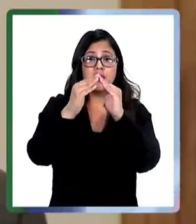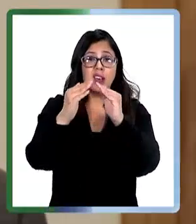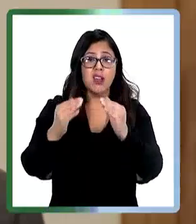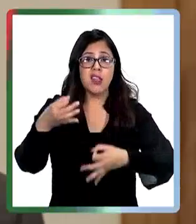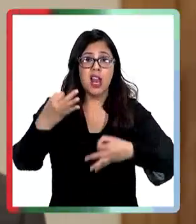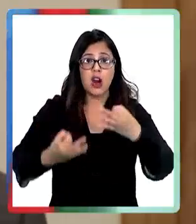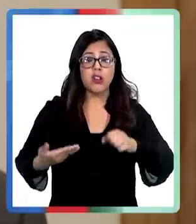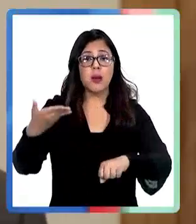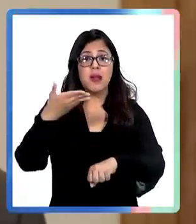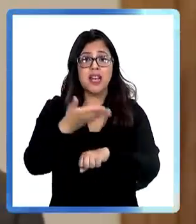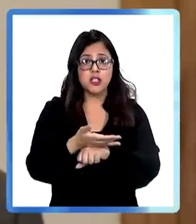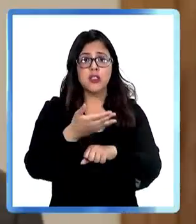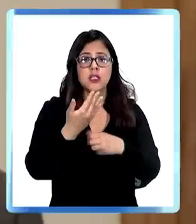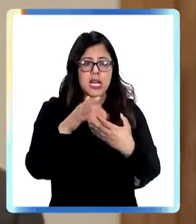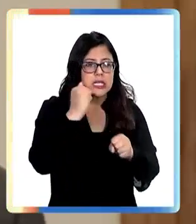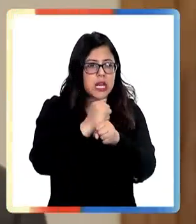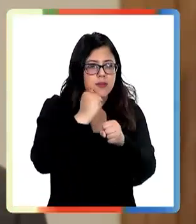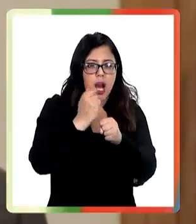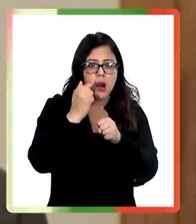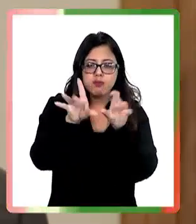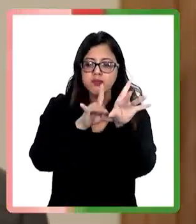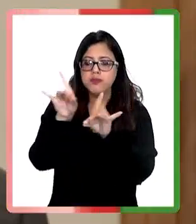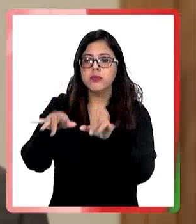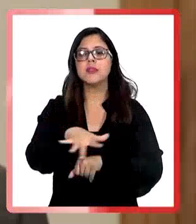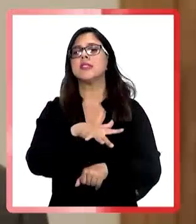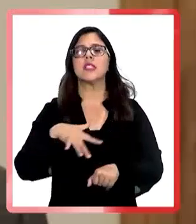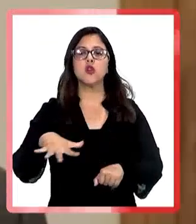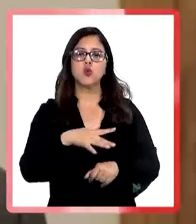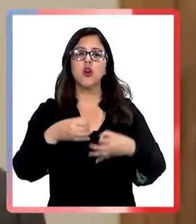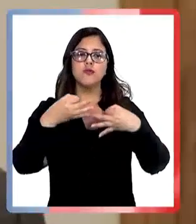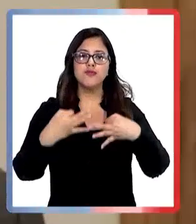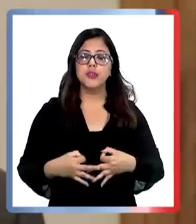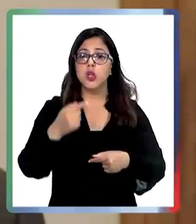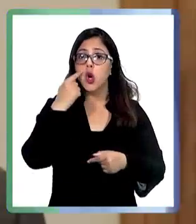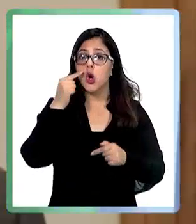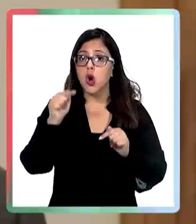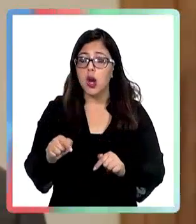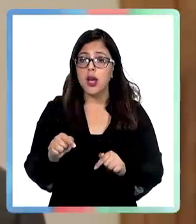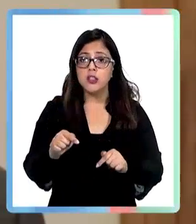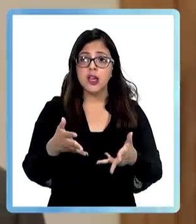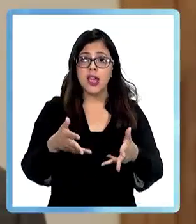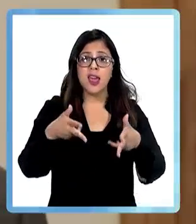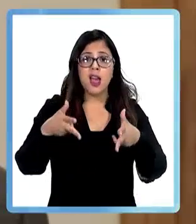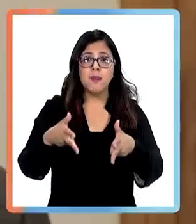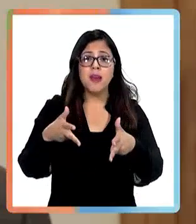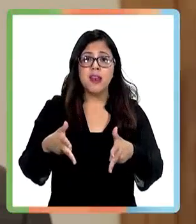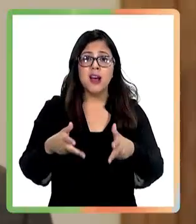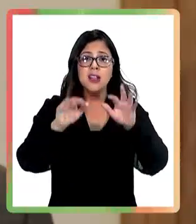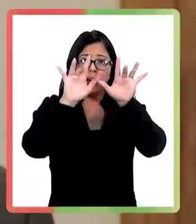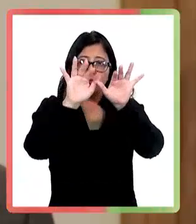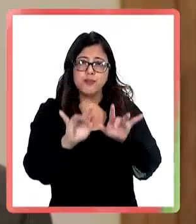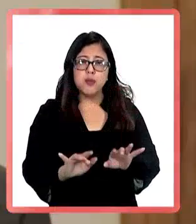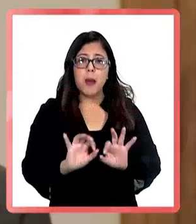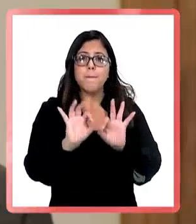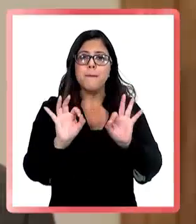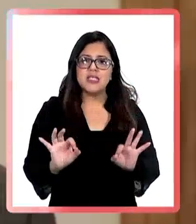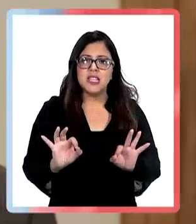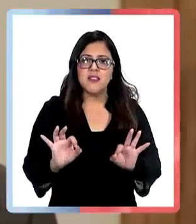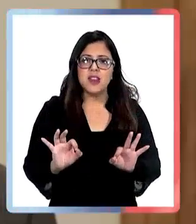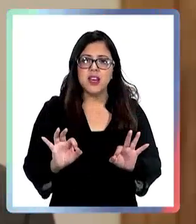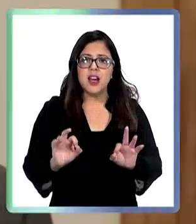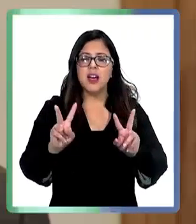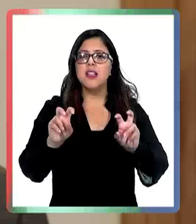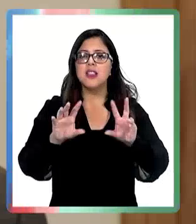comenzó a trabajar y a identificar la situación. El virus ataca a una configuración específica